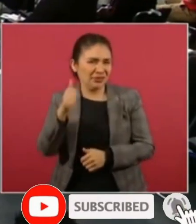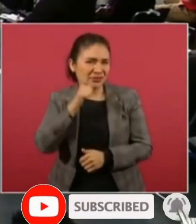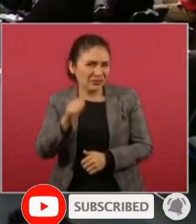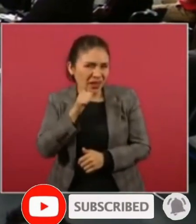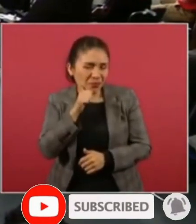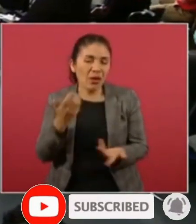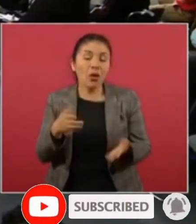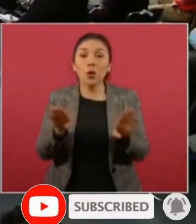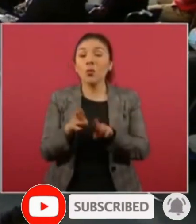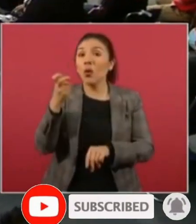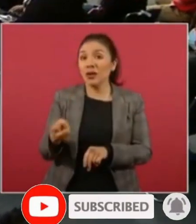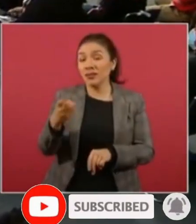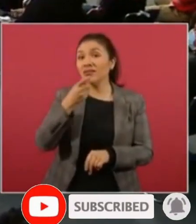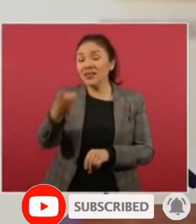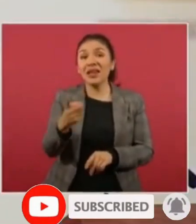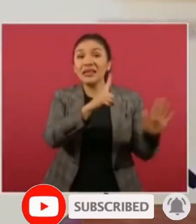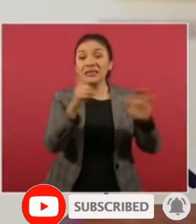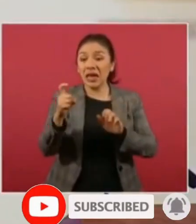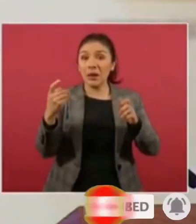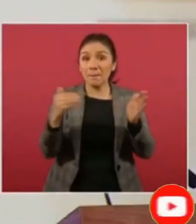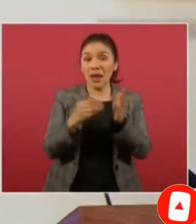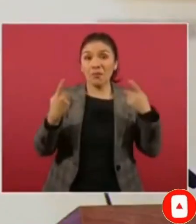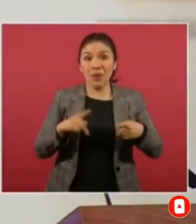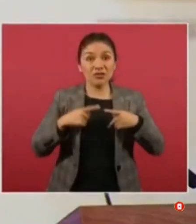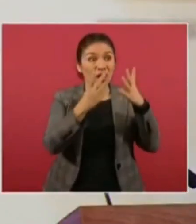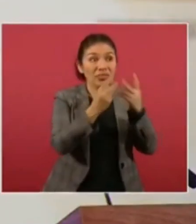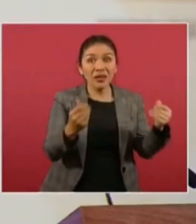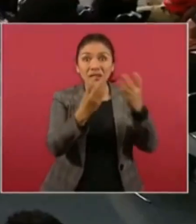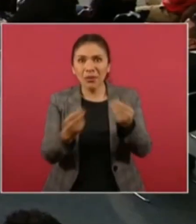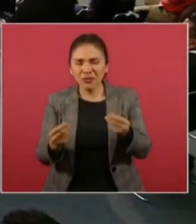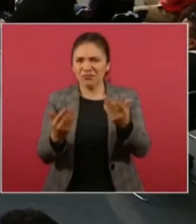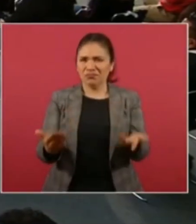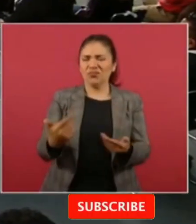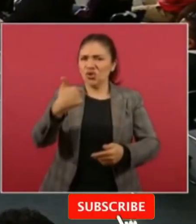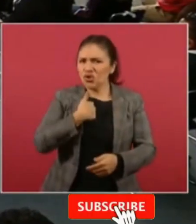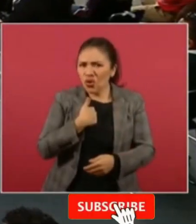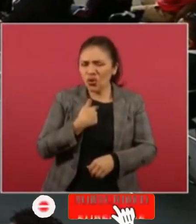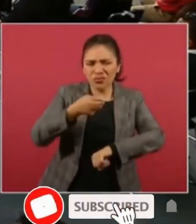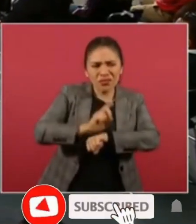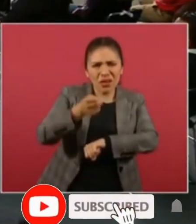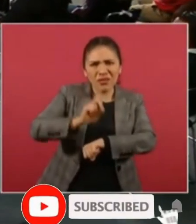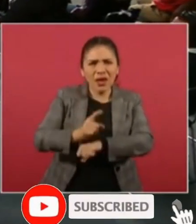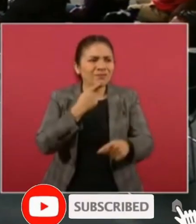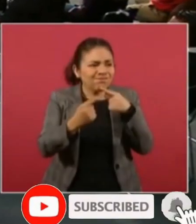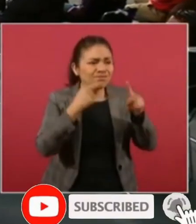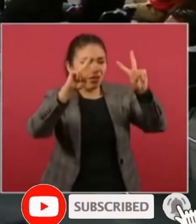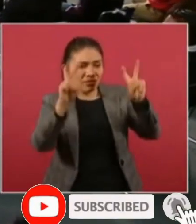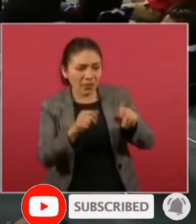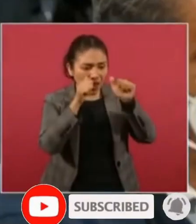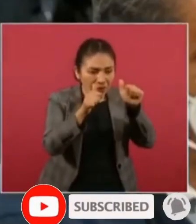Esto, por ejemplo, de los 100 mil desaparecidos. Cuando les digo, estoy yo todo el día viendo esto.